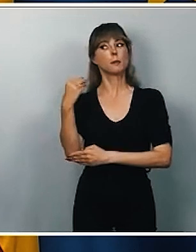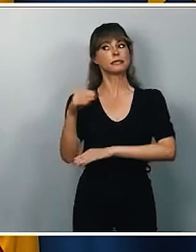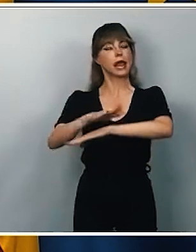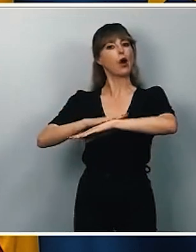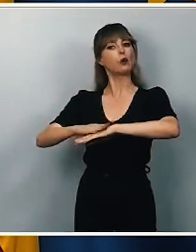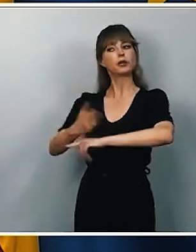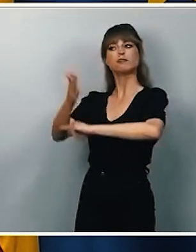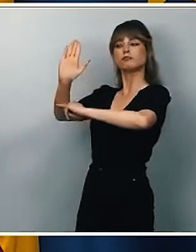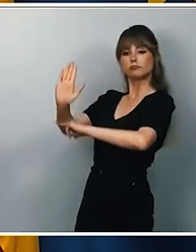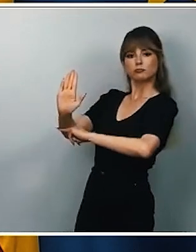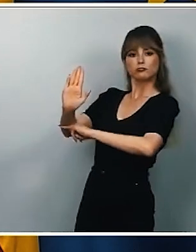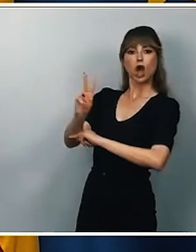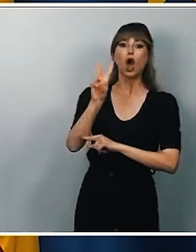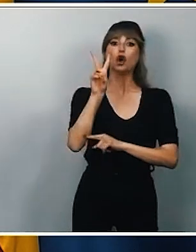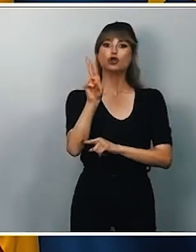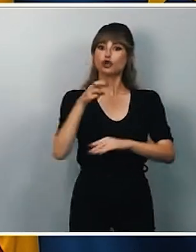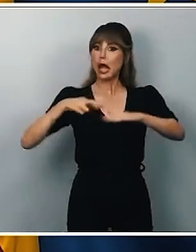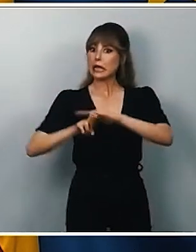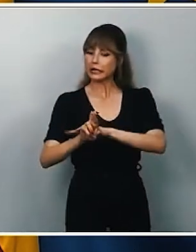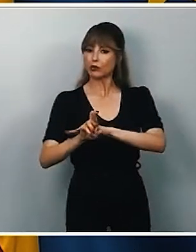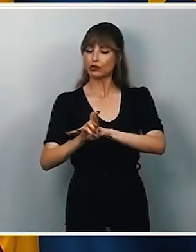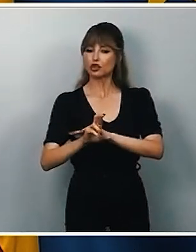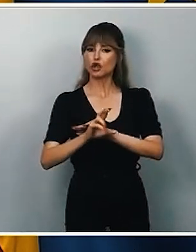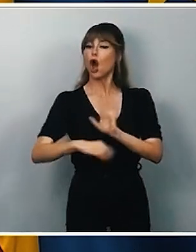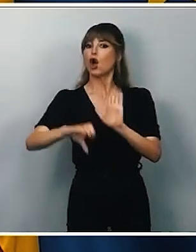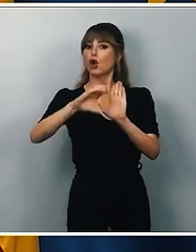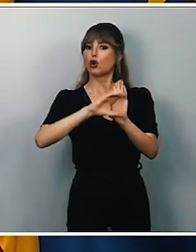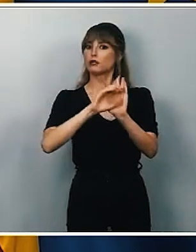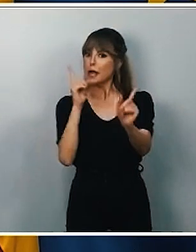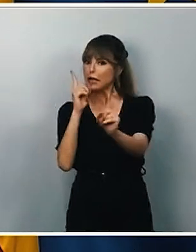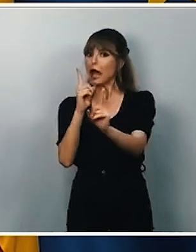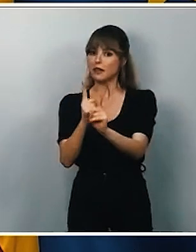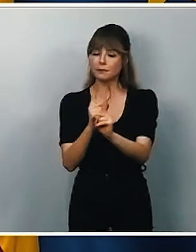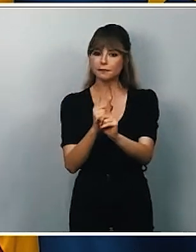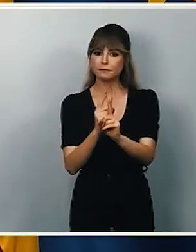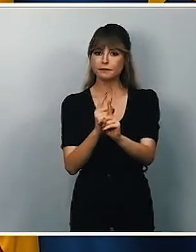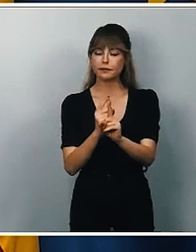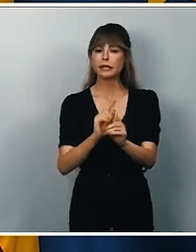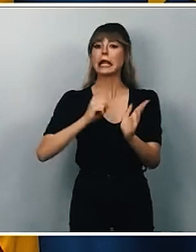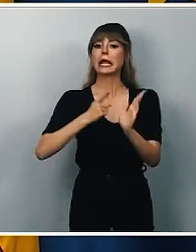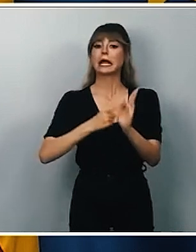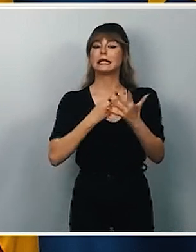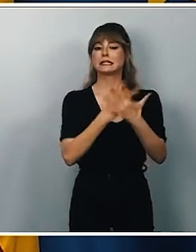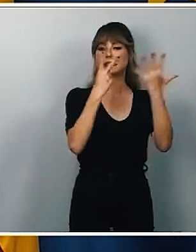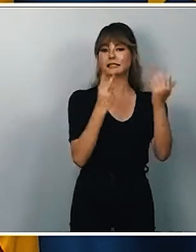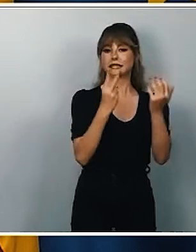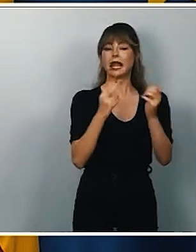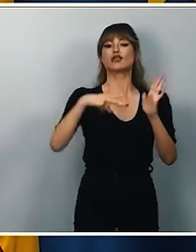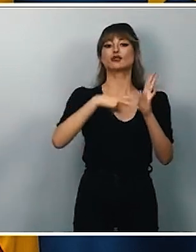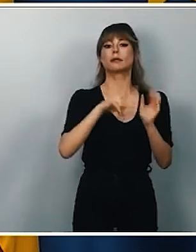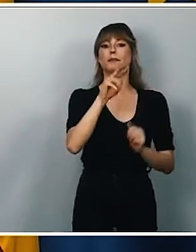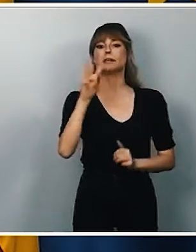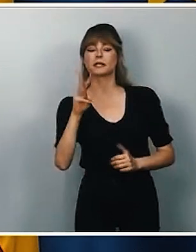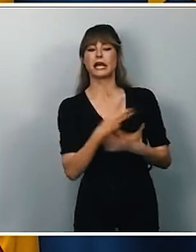Gobierno la interposición de dos recursos de inconstitucionalidad frente a las leyes 17-2023 y